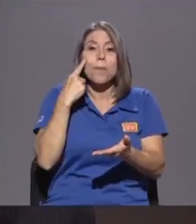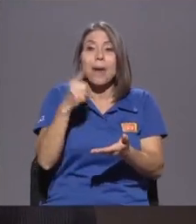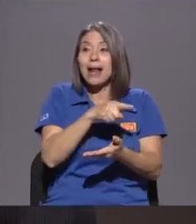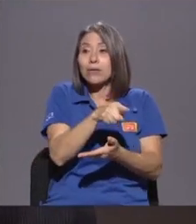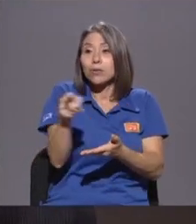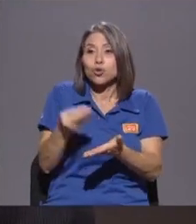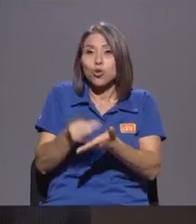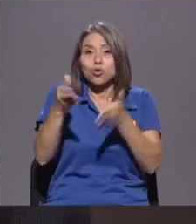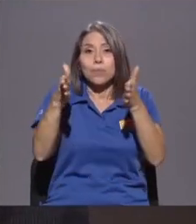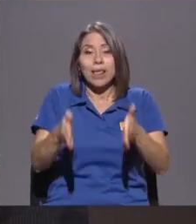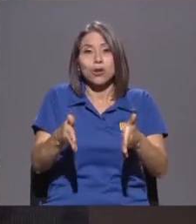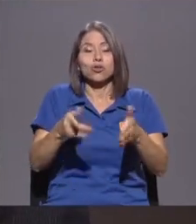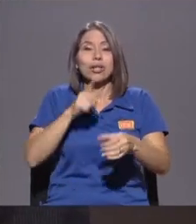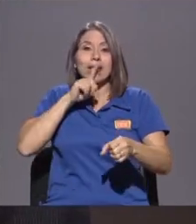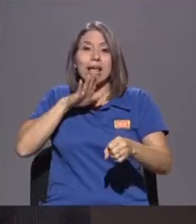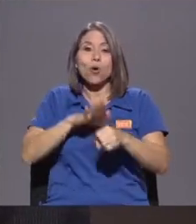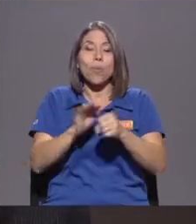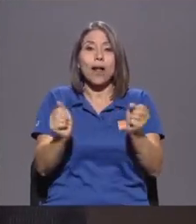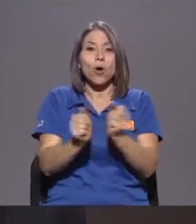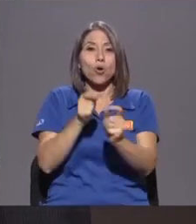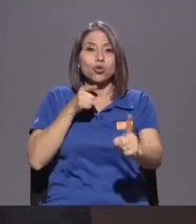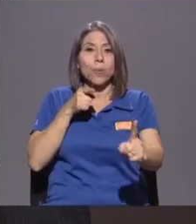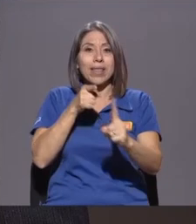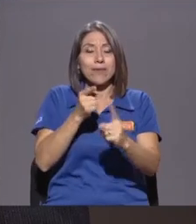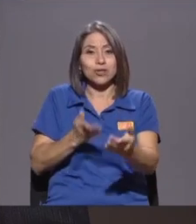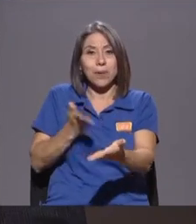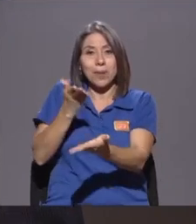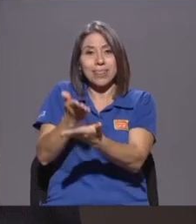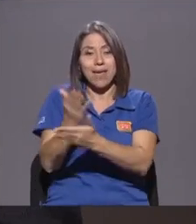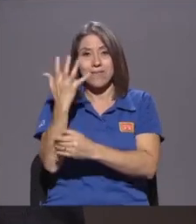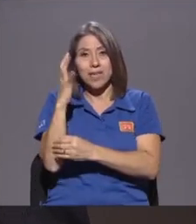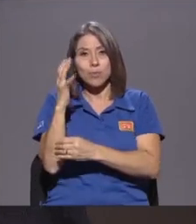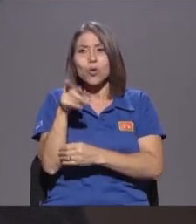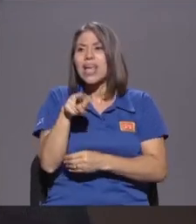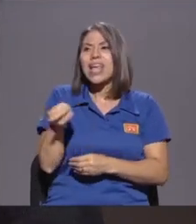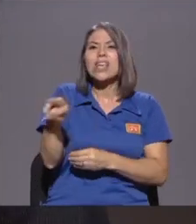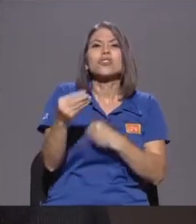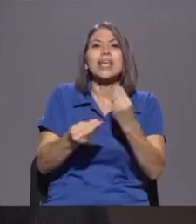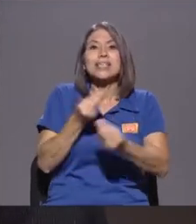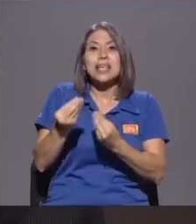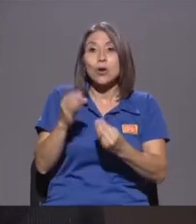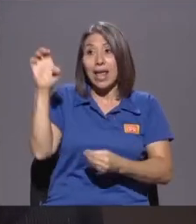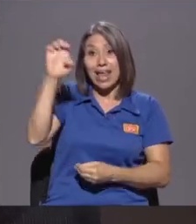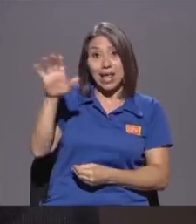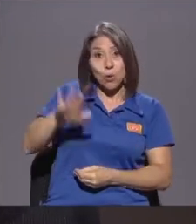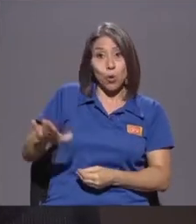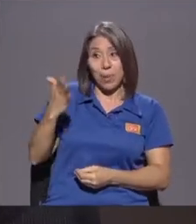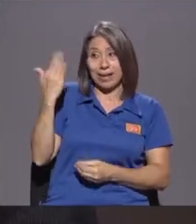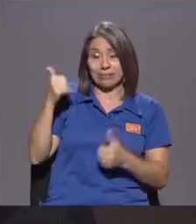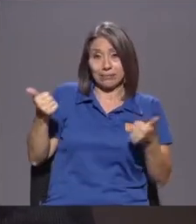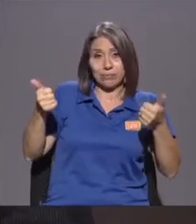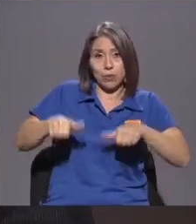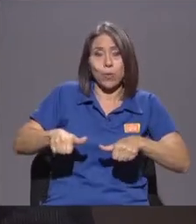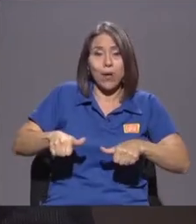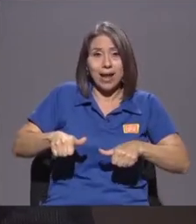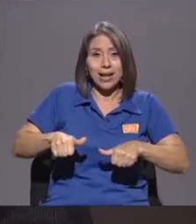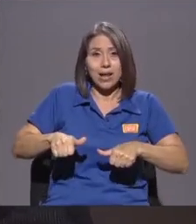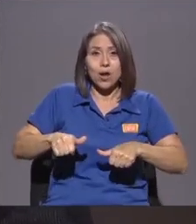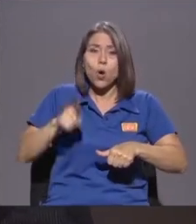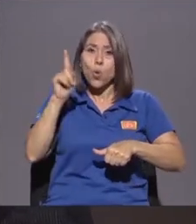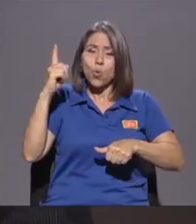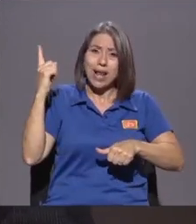Precisamente Con los objetivos Que plantea Facebook ¿Y qué hicieron ellos? En Europa Se acaba De aprobar Una